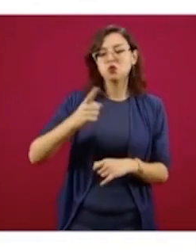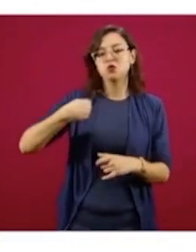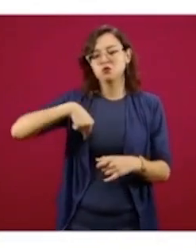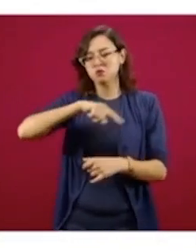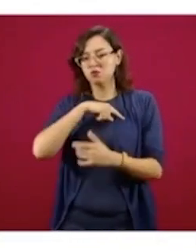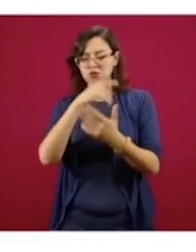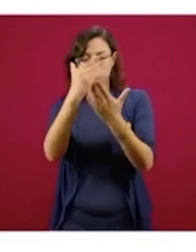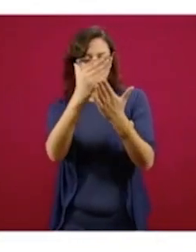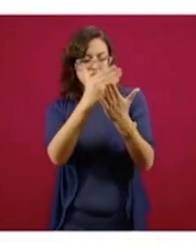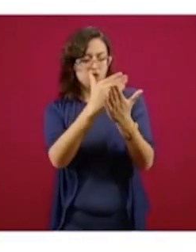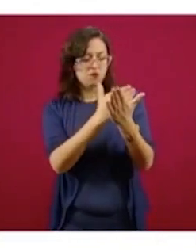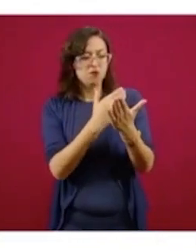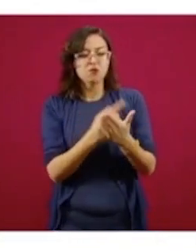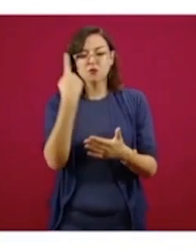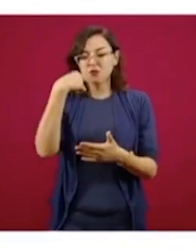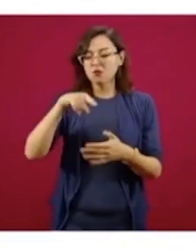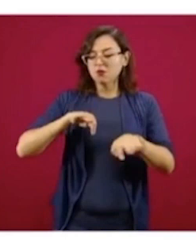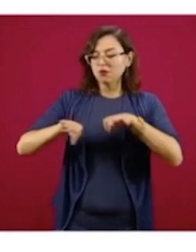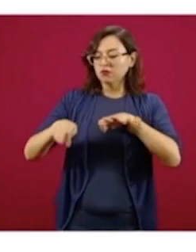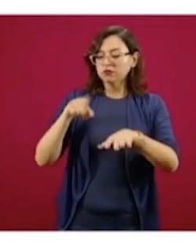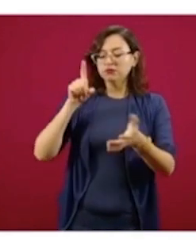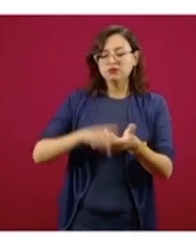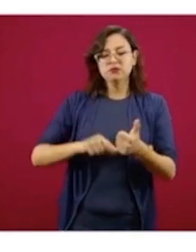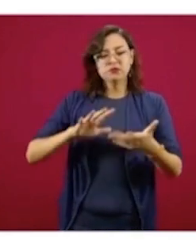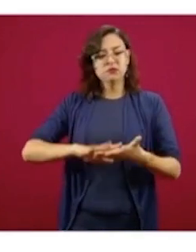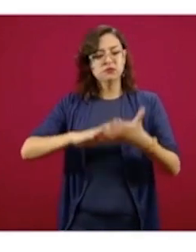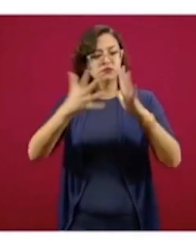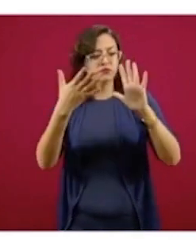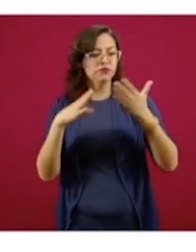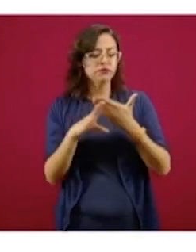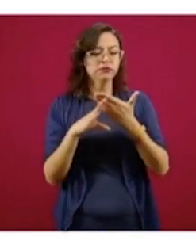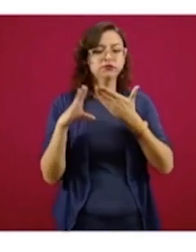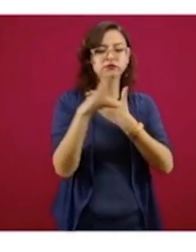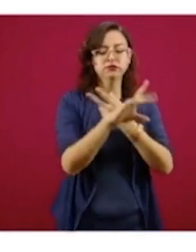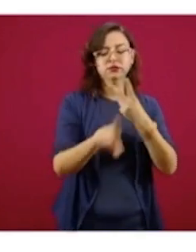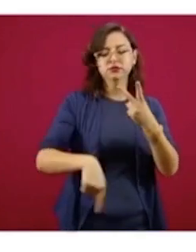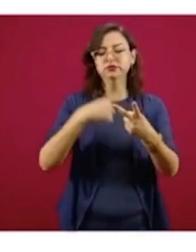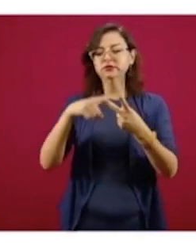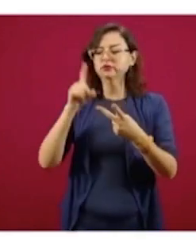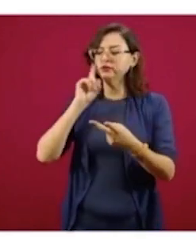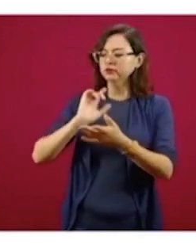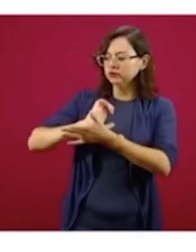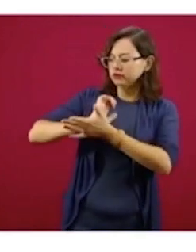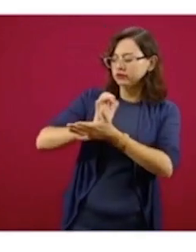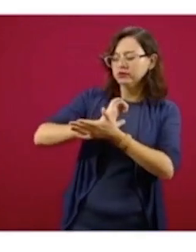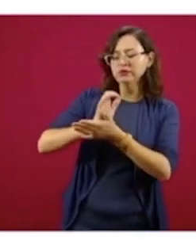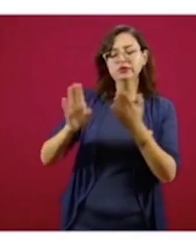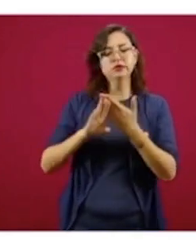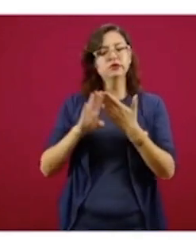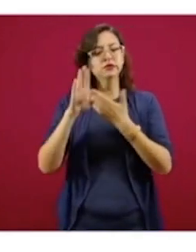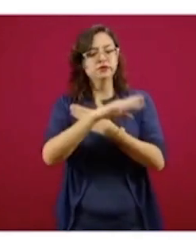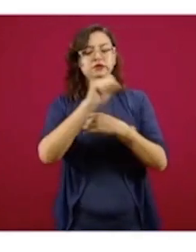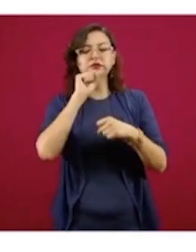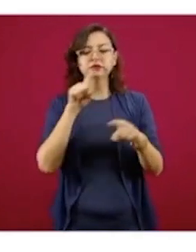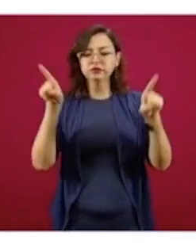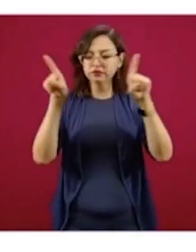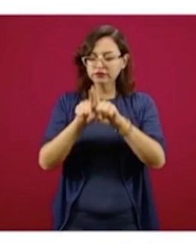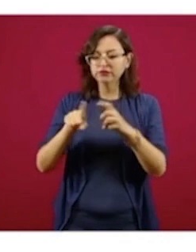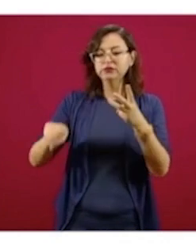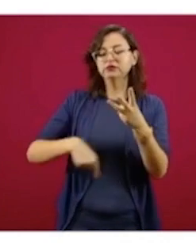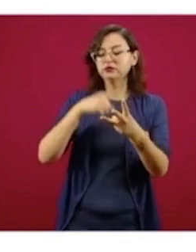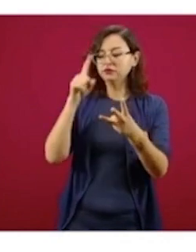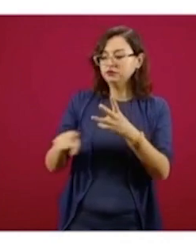erradicar la violencia laboral, para prevenir la discriminación por razón de género, así como la atención de casos de